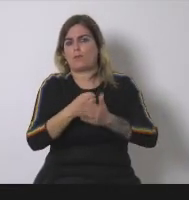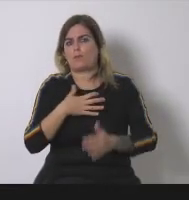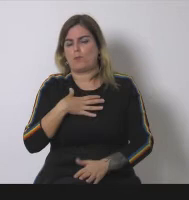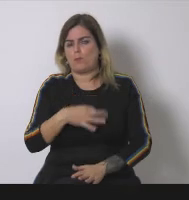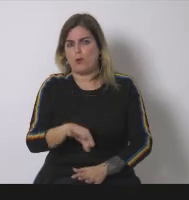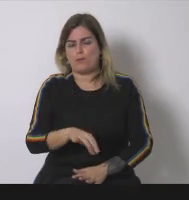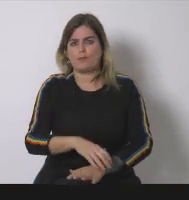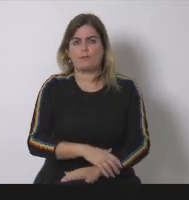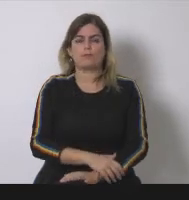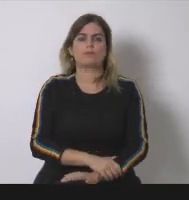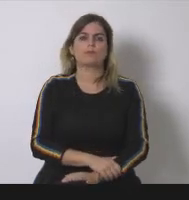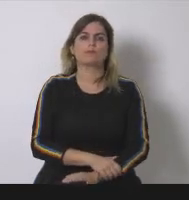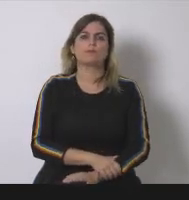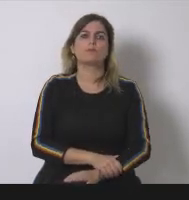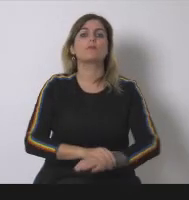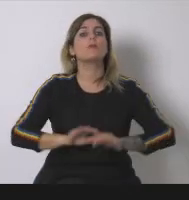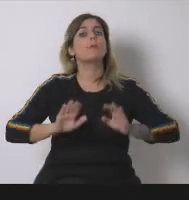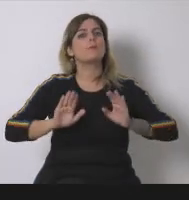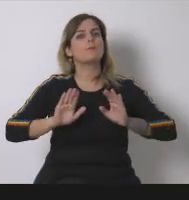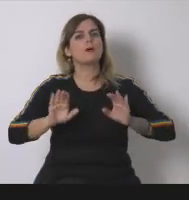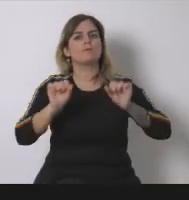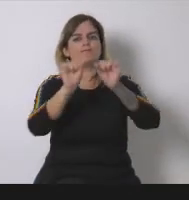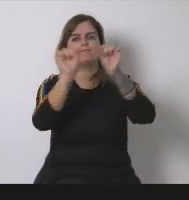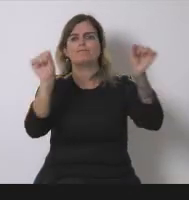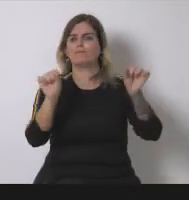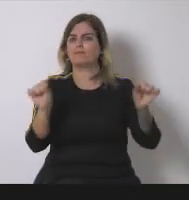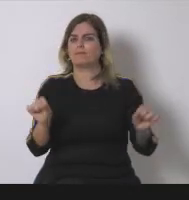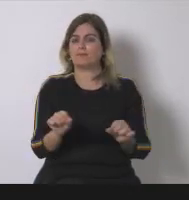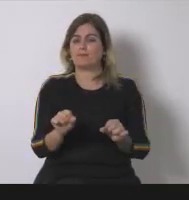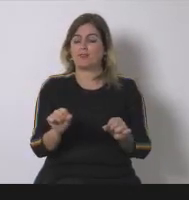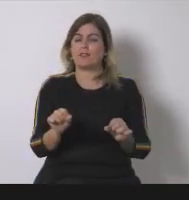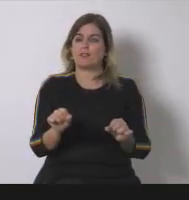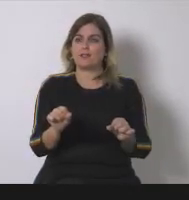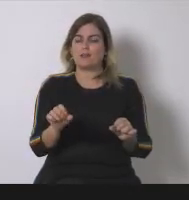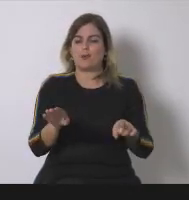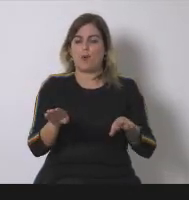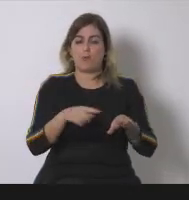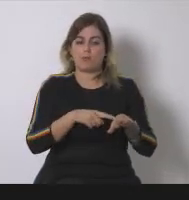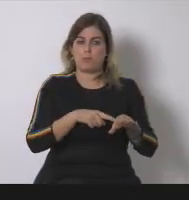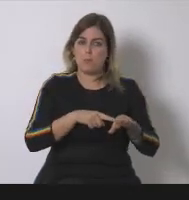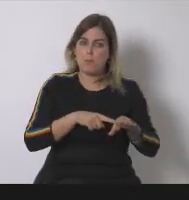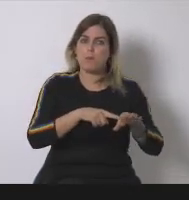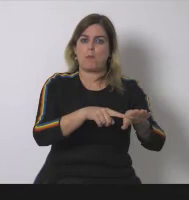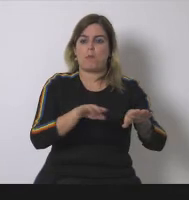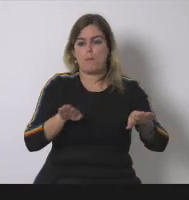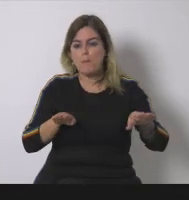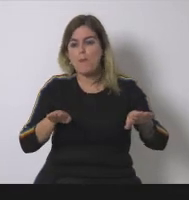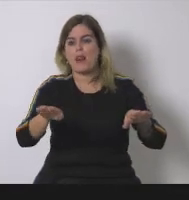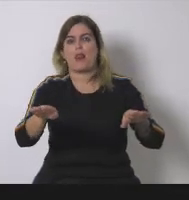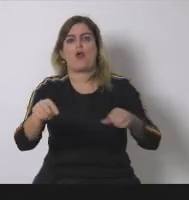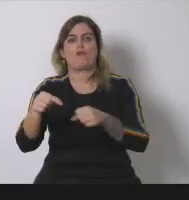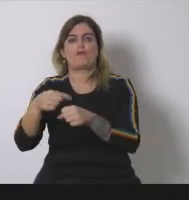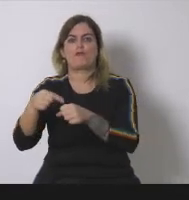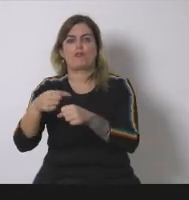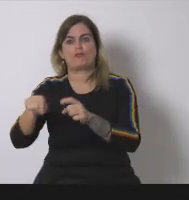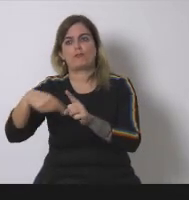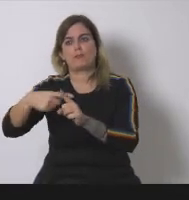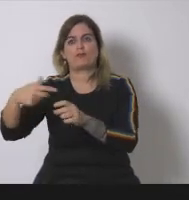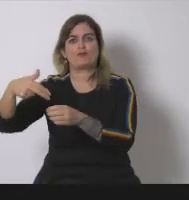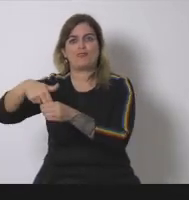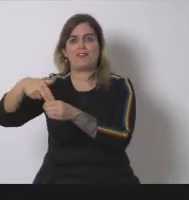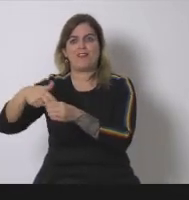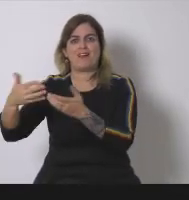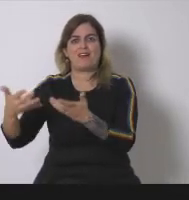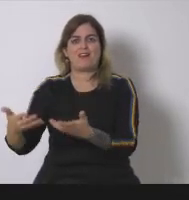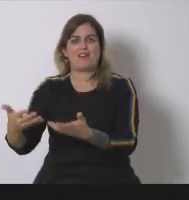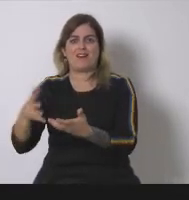pero este modelo es muy paralelo con el actual con de fósil nuclear se mira